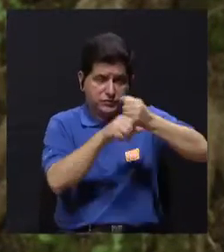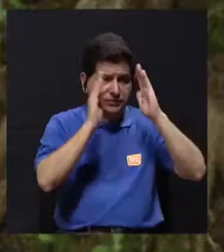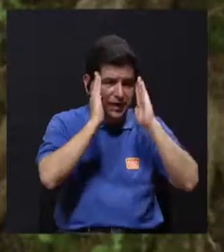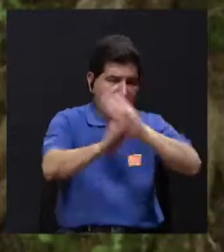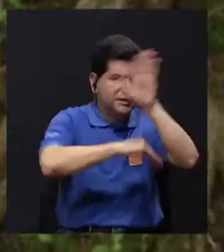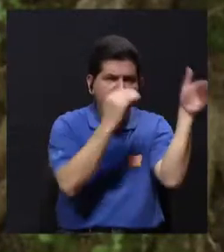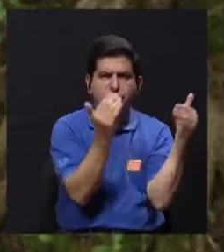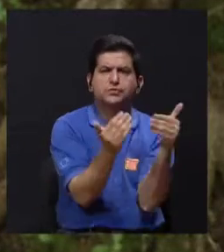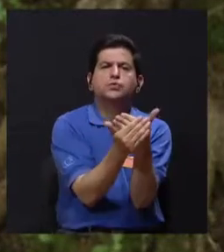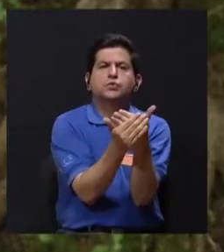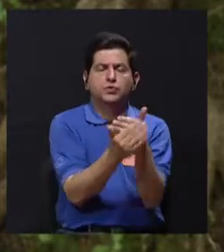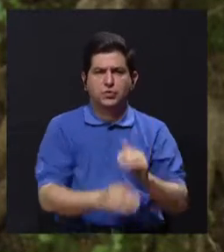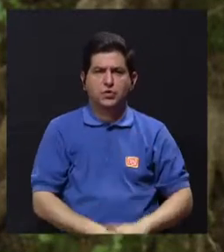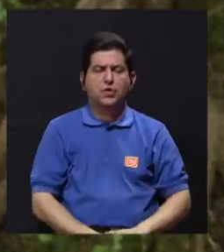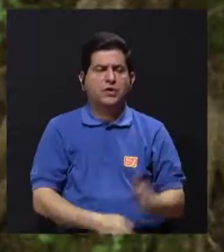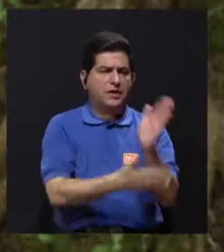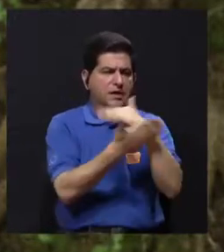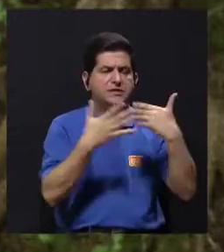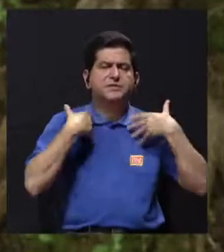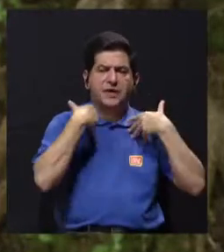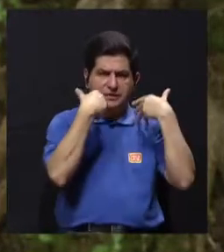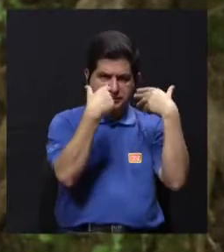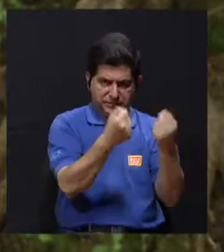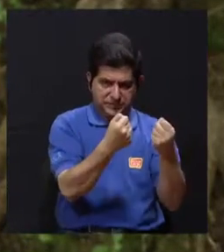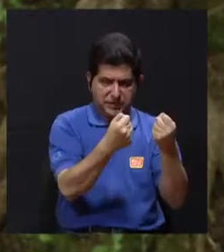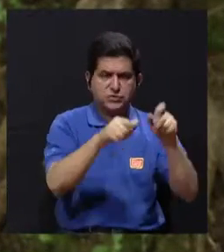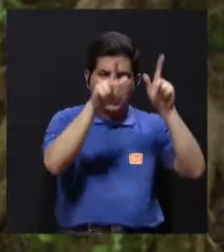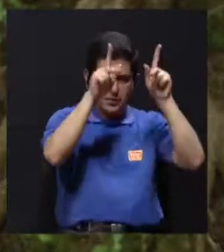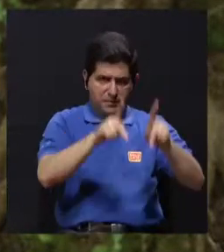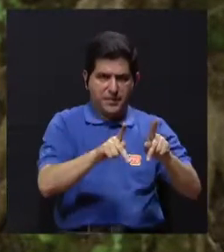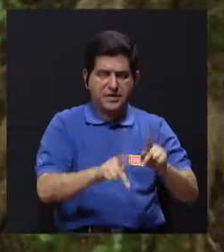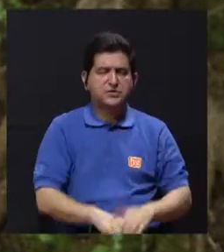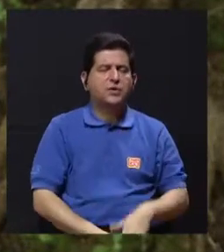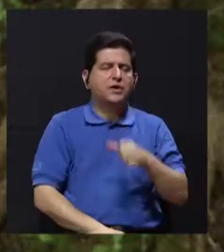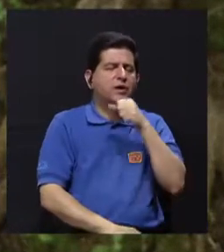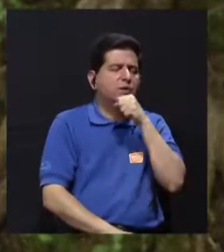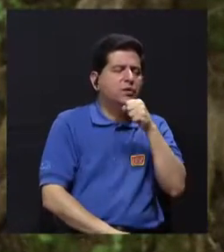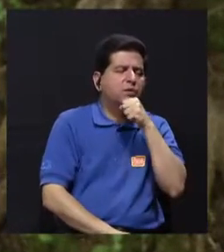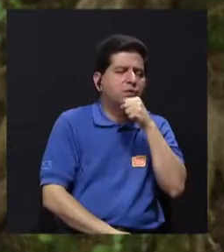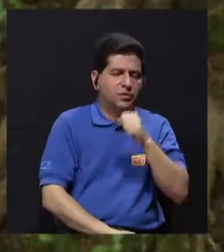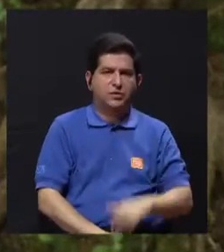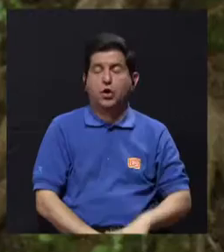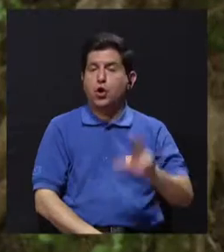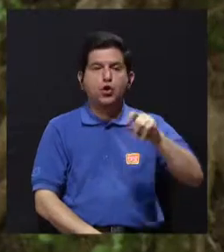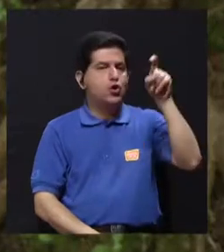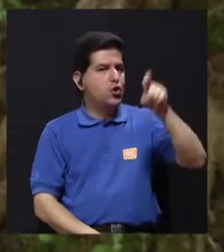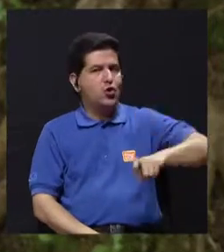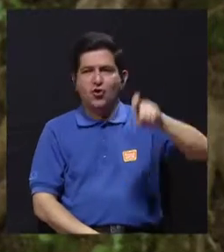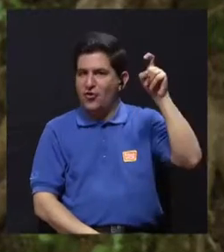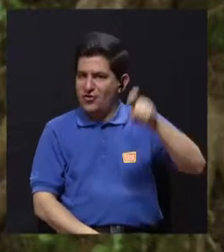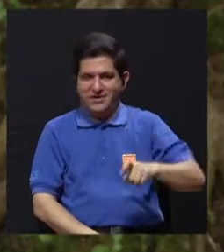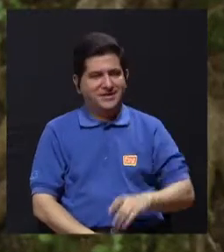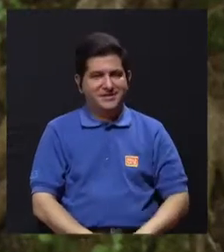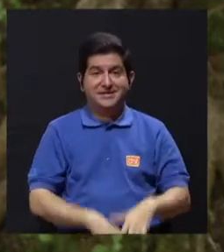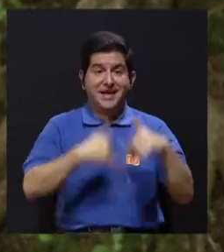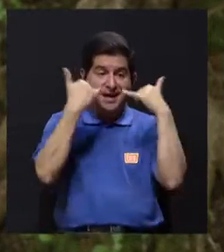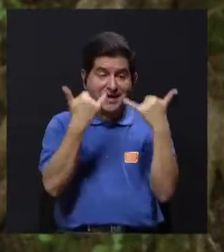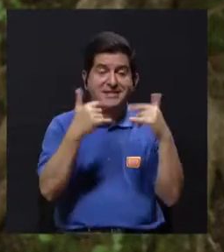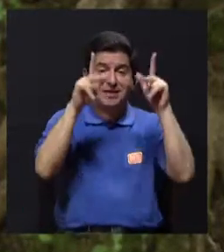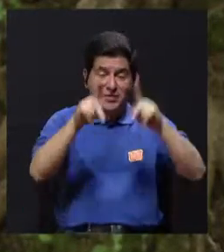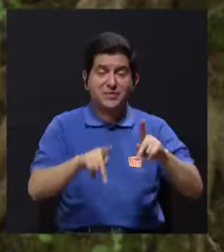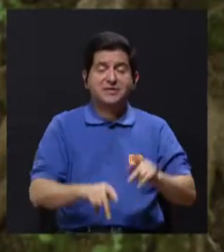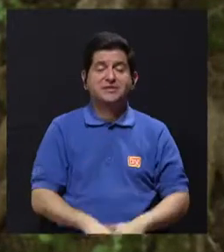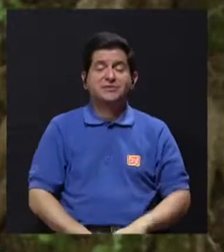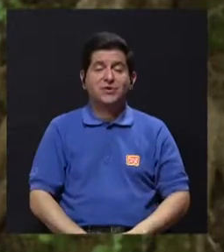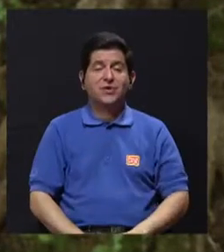cual nosotros nos dedicamos a atender todos los aspectos de salud de la persona conforme va envejeciendo. No